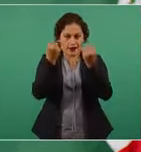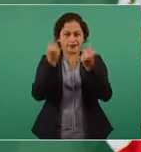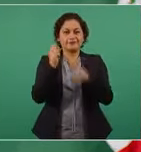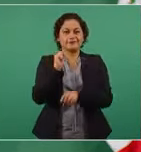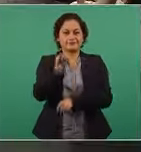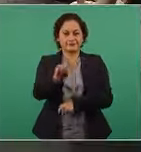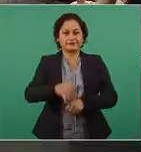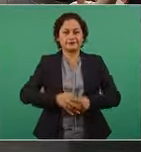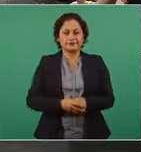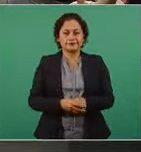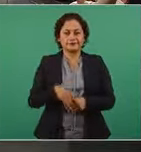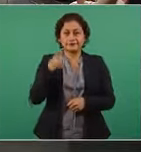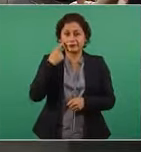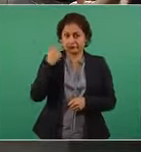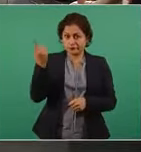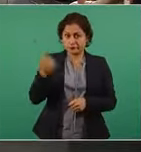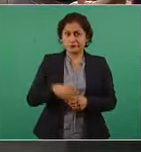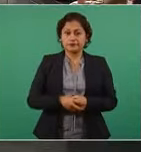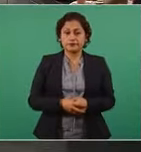A ver,